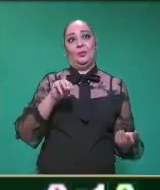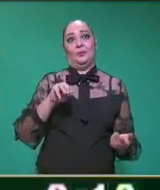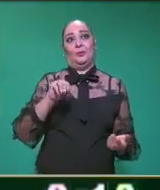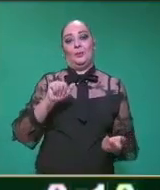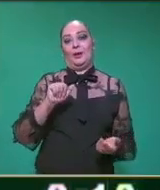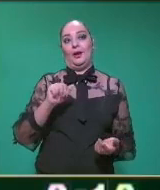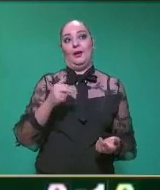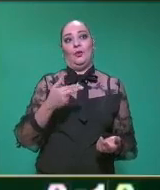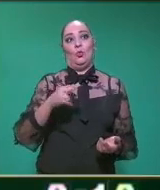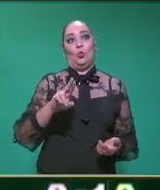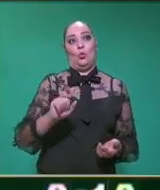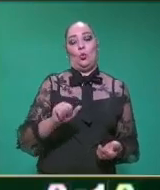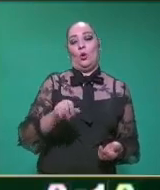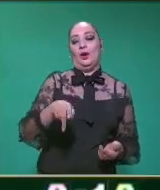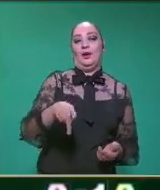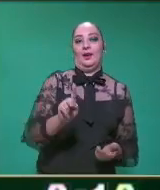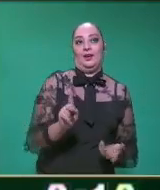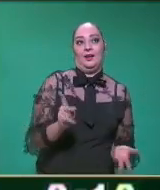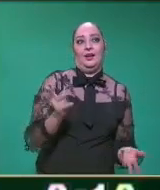Tomahua.